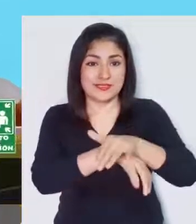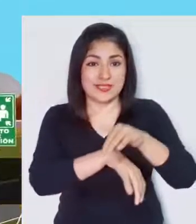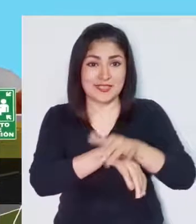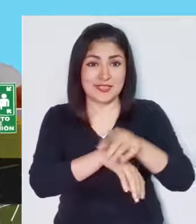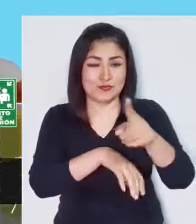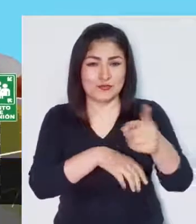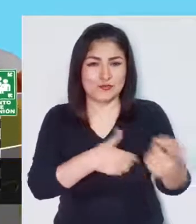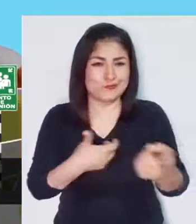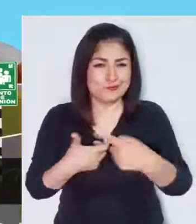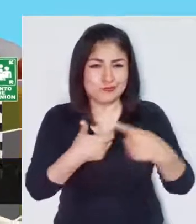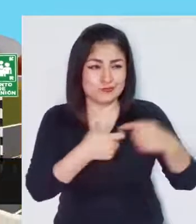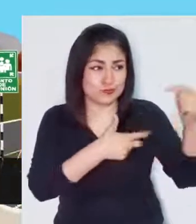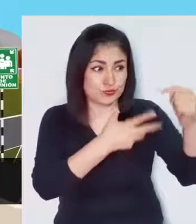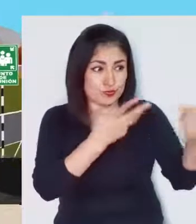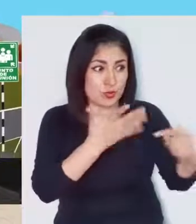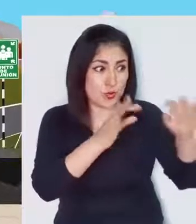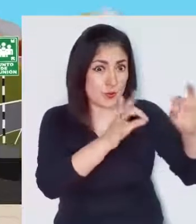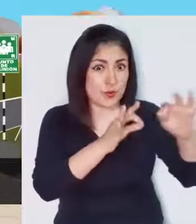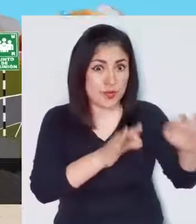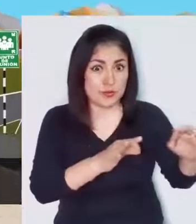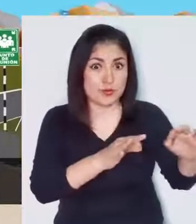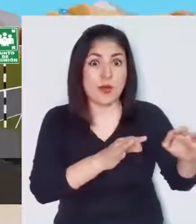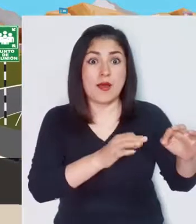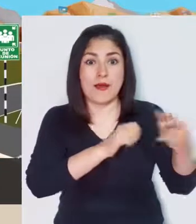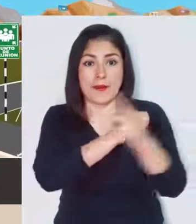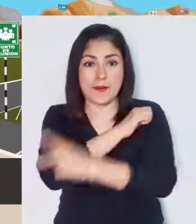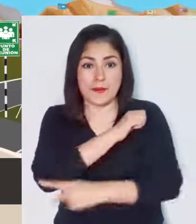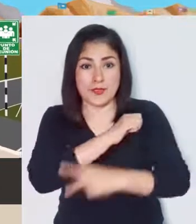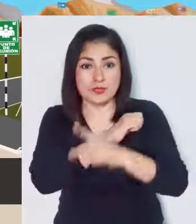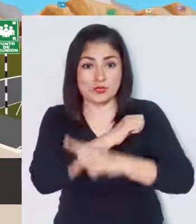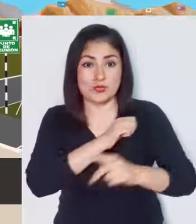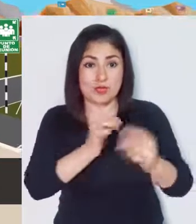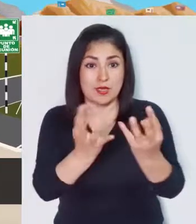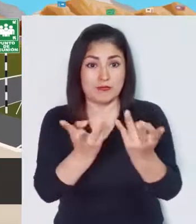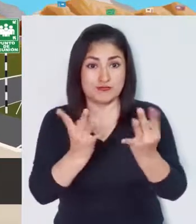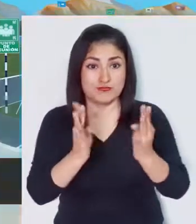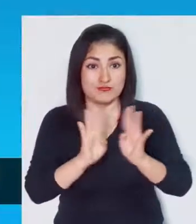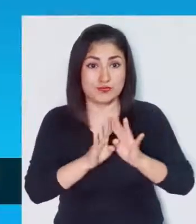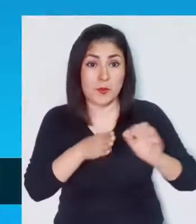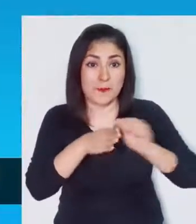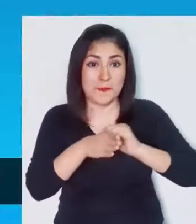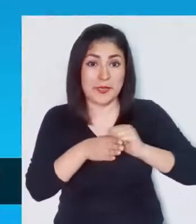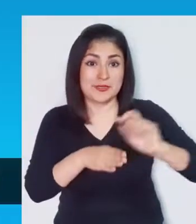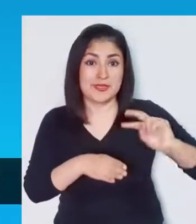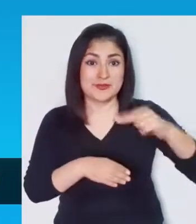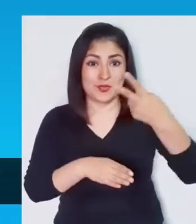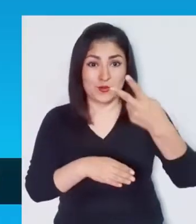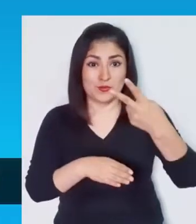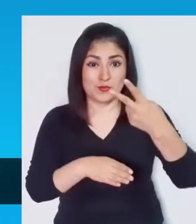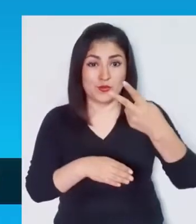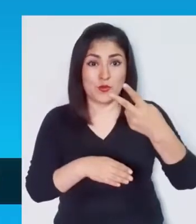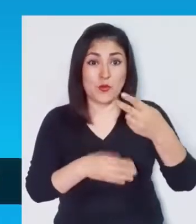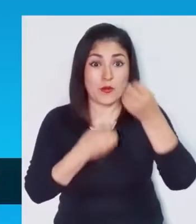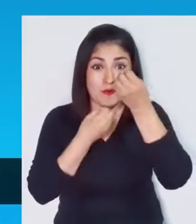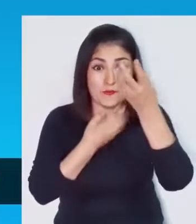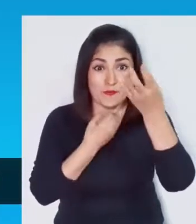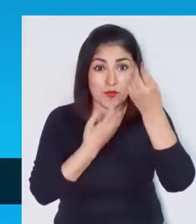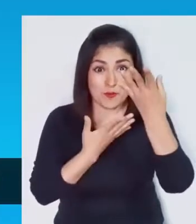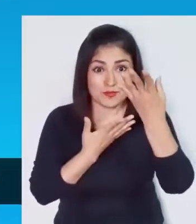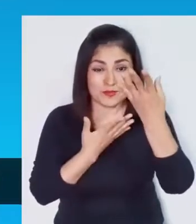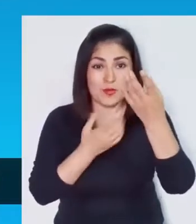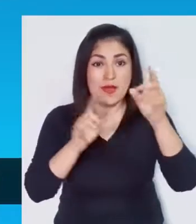la tarde, prepárate y participa en el segundo simulacro nacional multipeligro. Para más información,